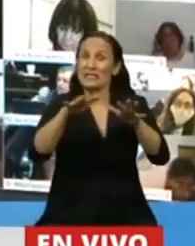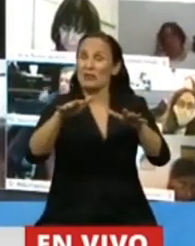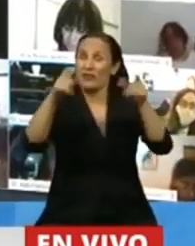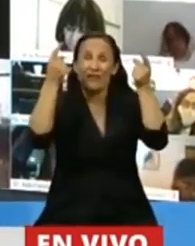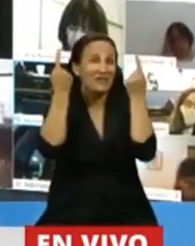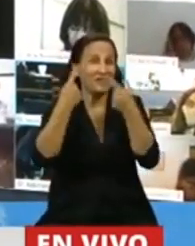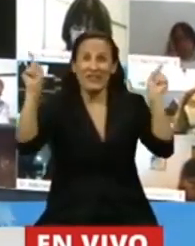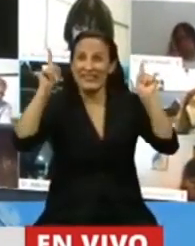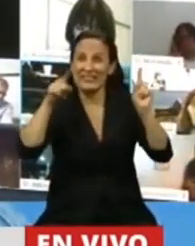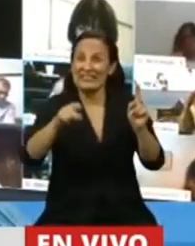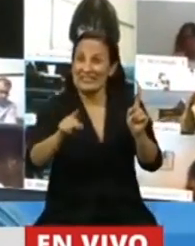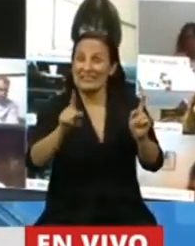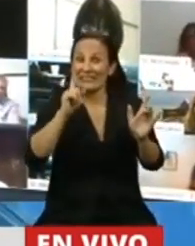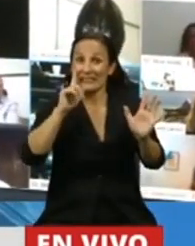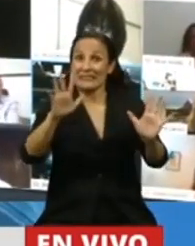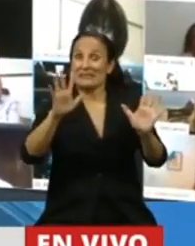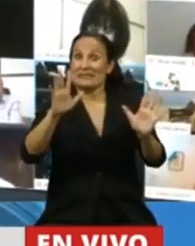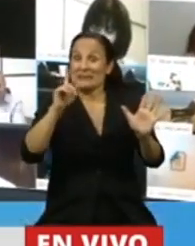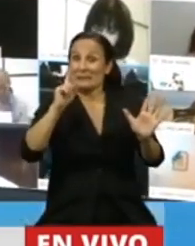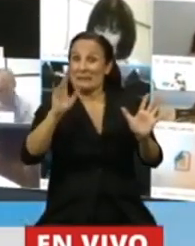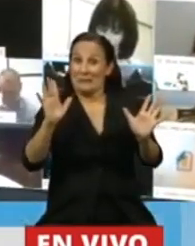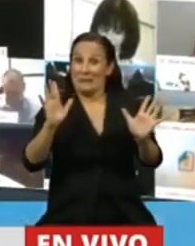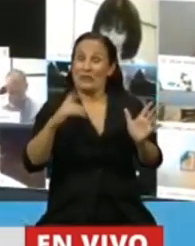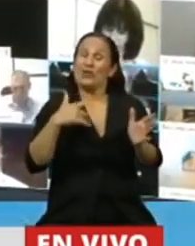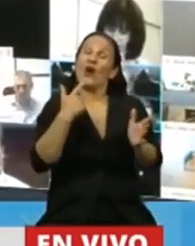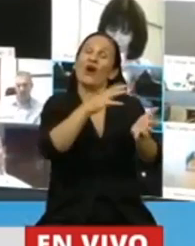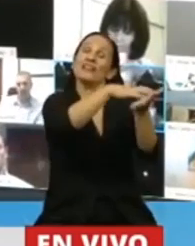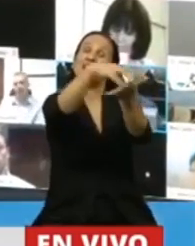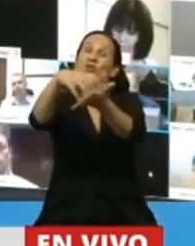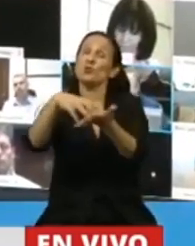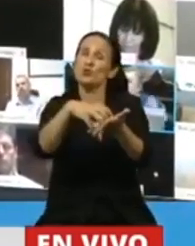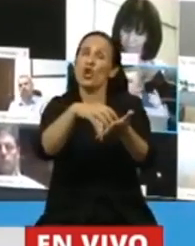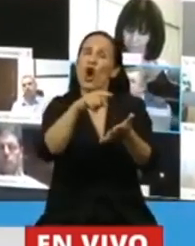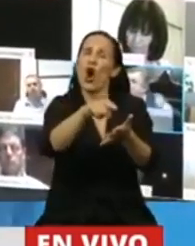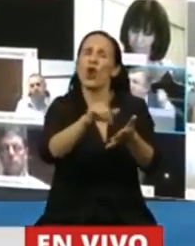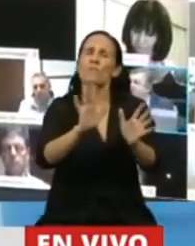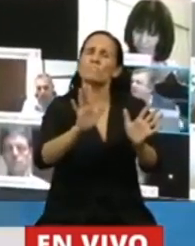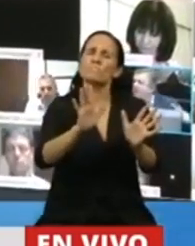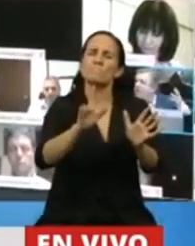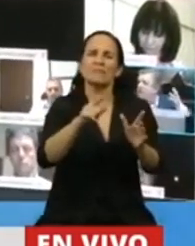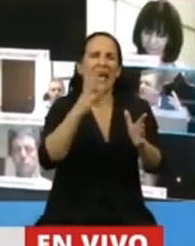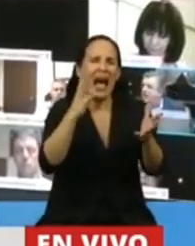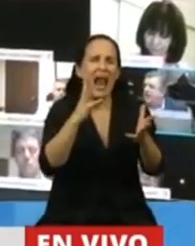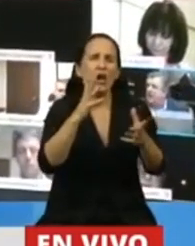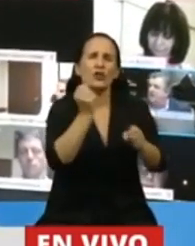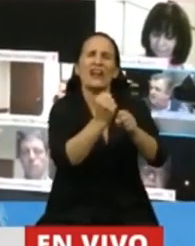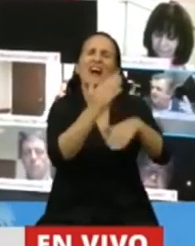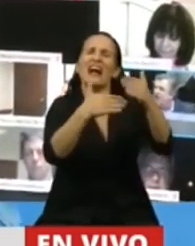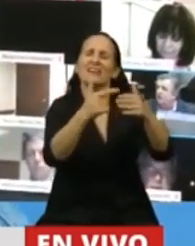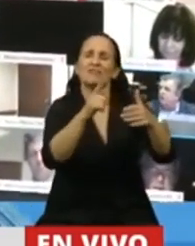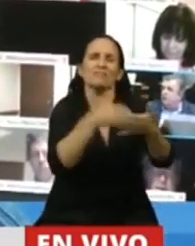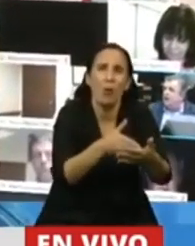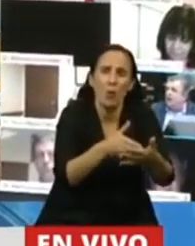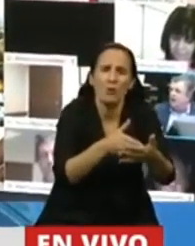peligro latente cuando las instituciones de una manera directa o indirecta se ven condicionadas y no lo